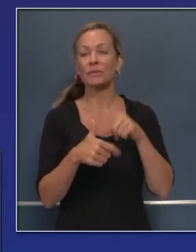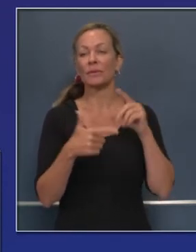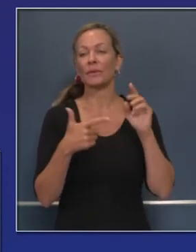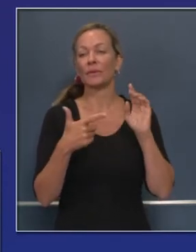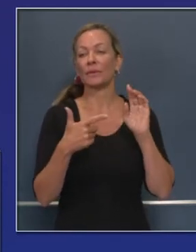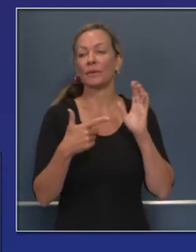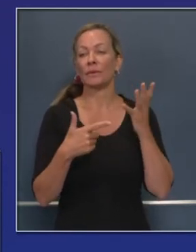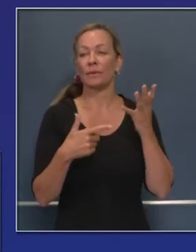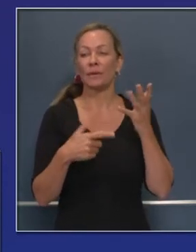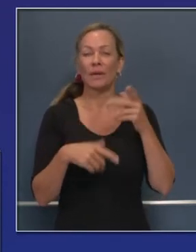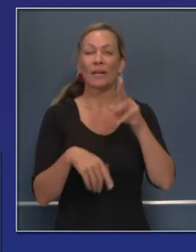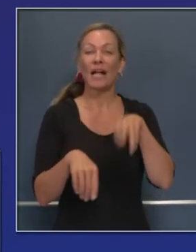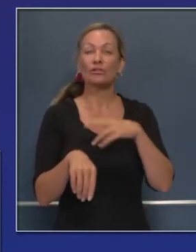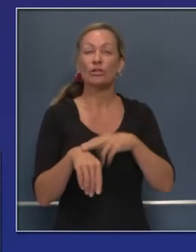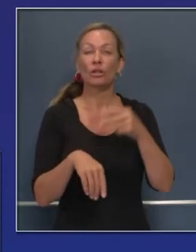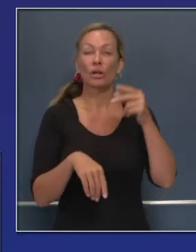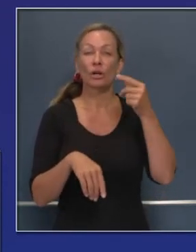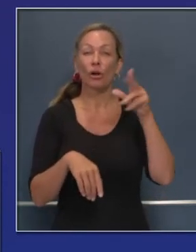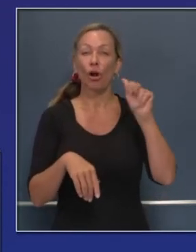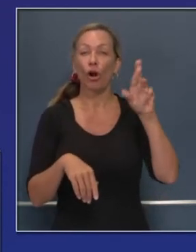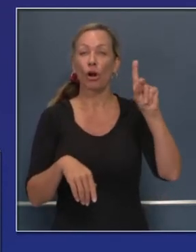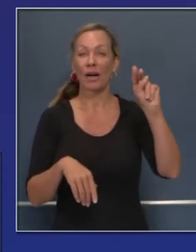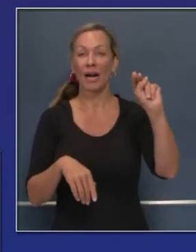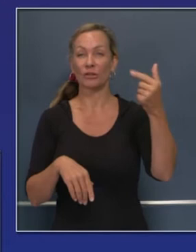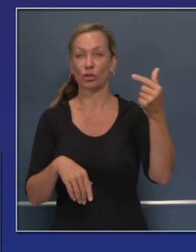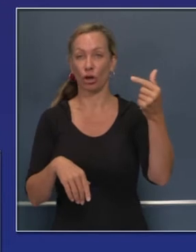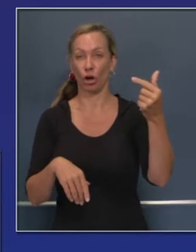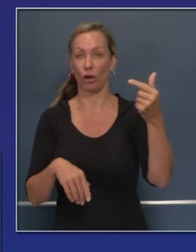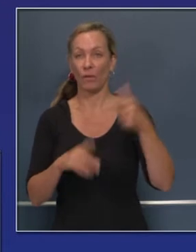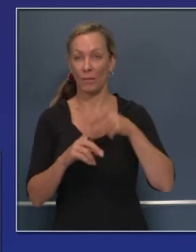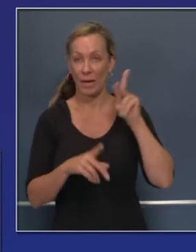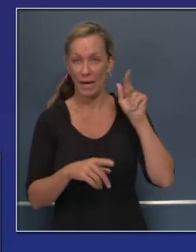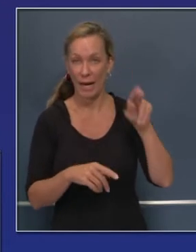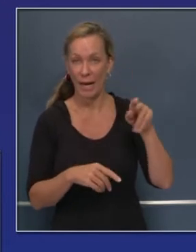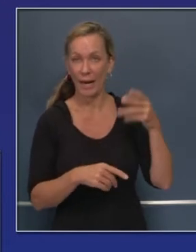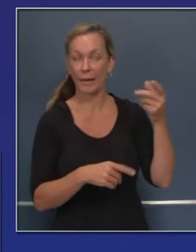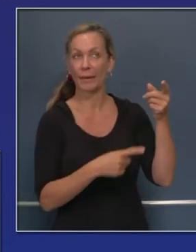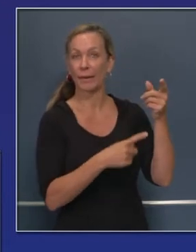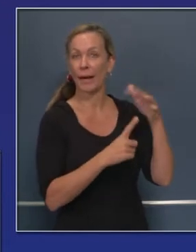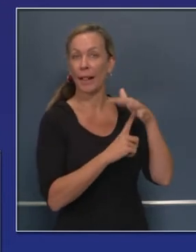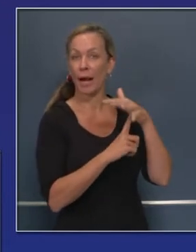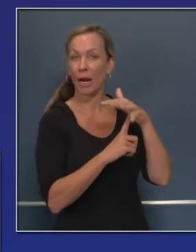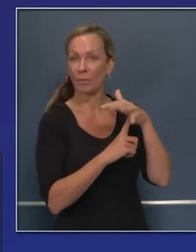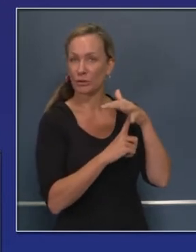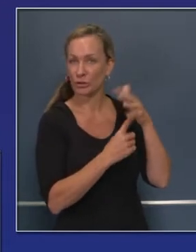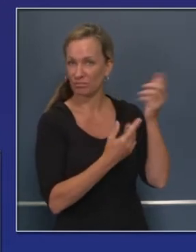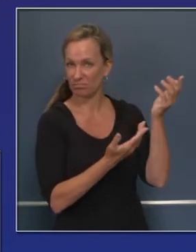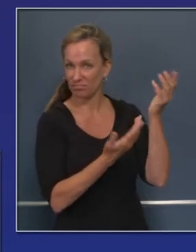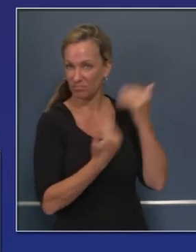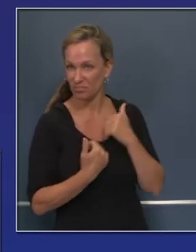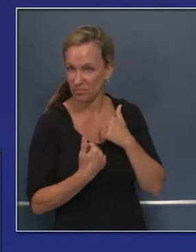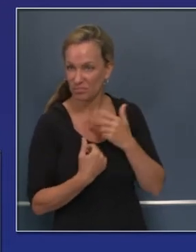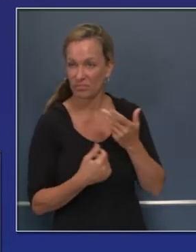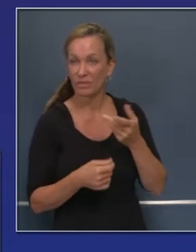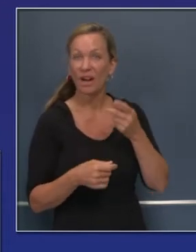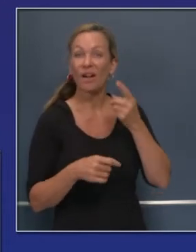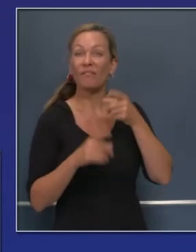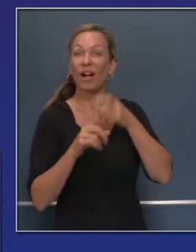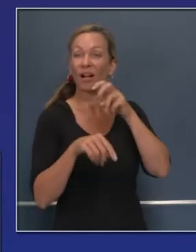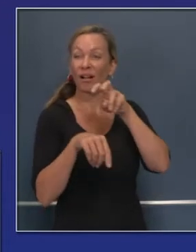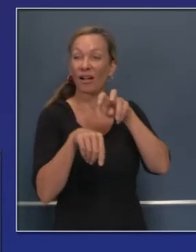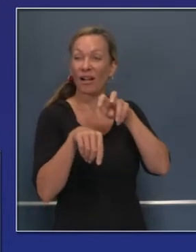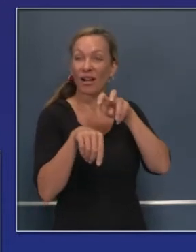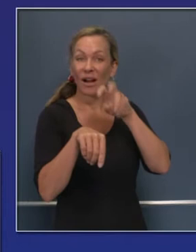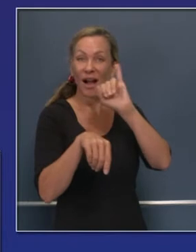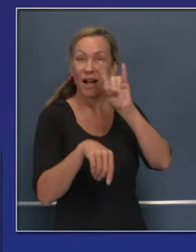también con la Guardia Nacional. Nos están ayudando con apoyo de helicópteros de Idaho, Utah,